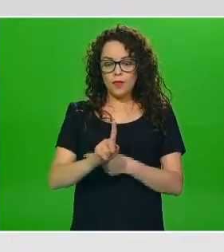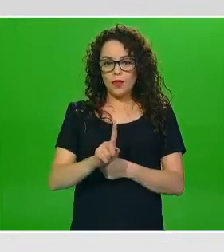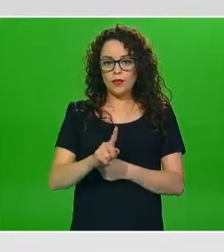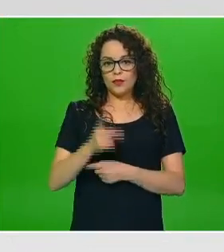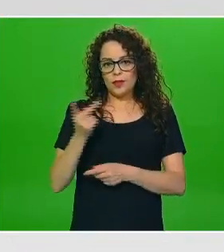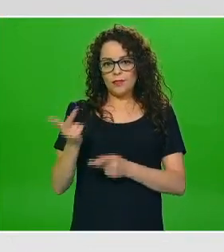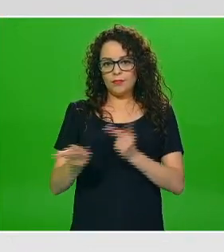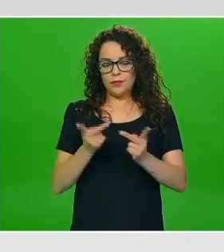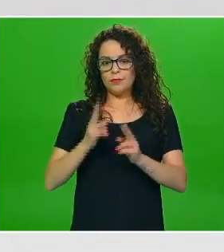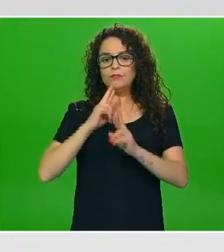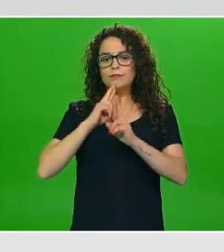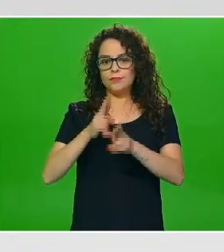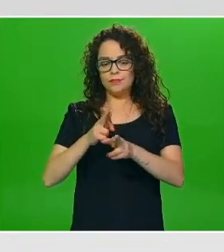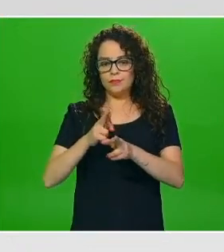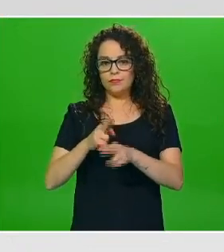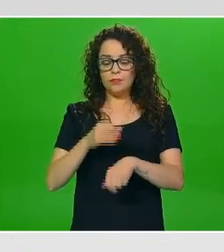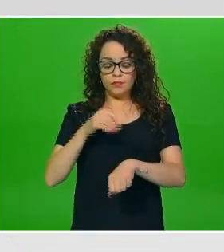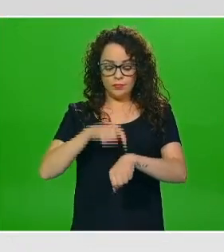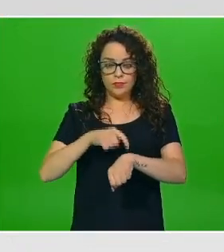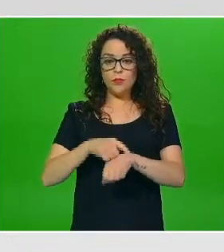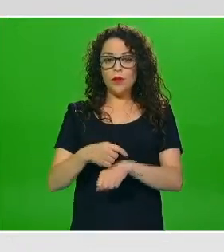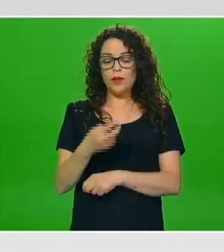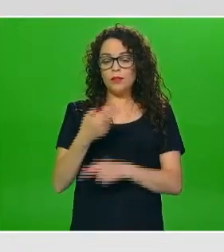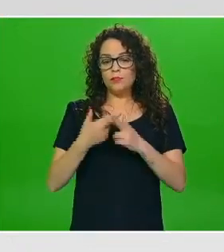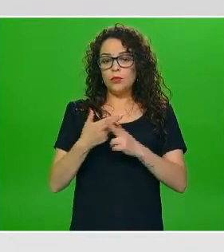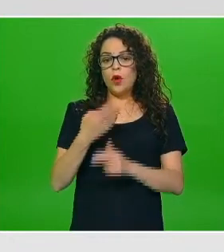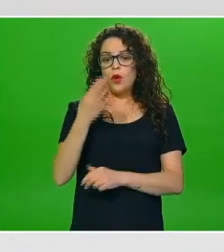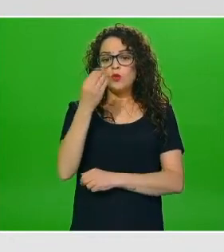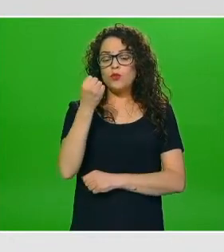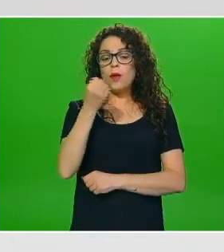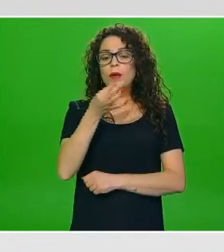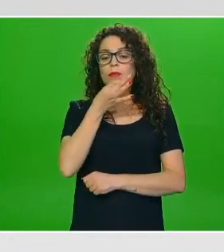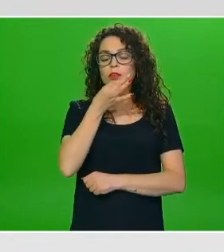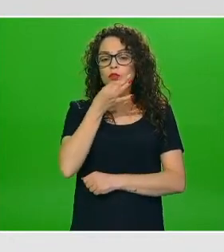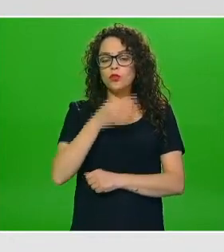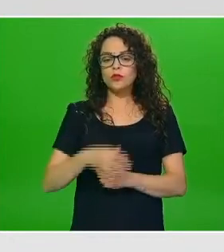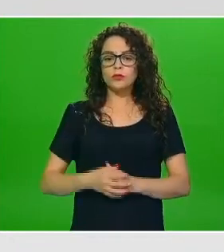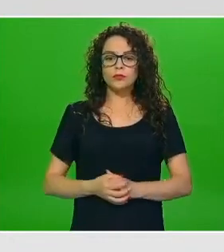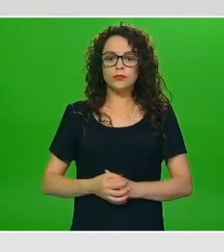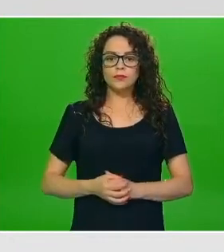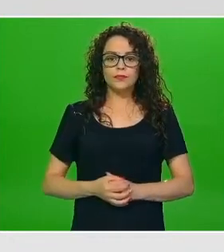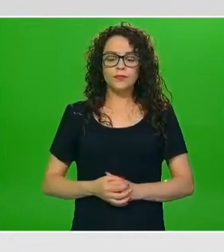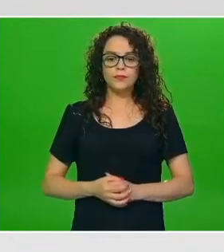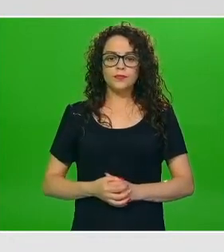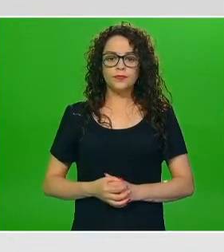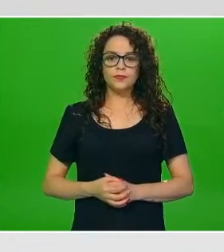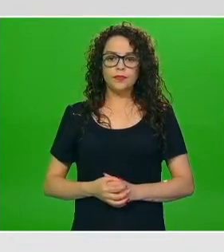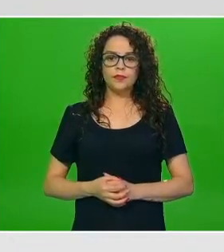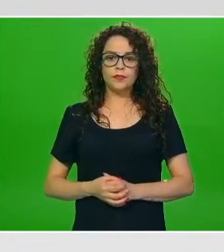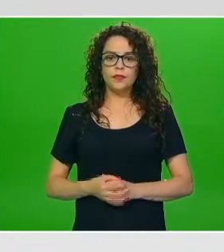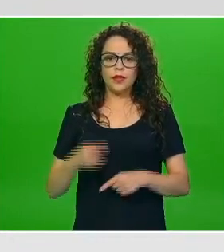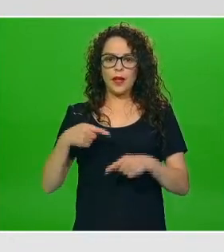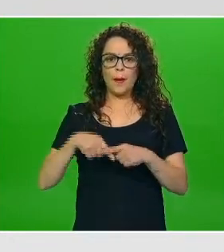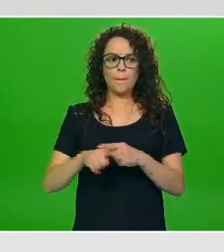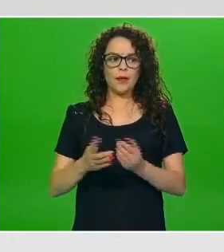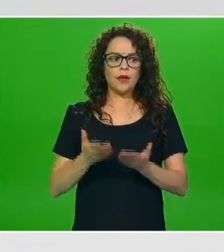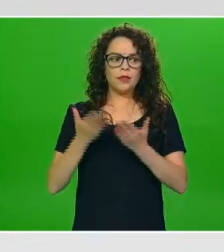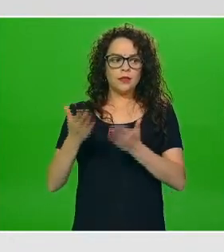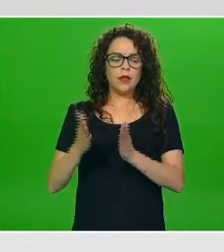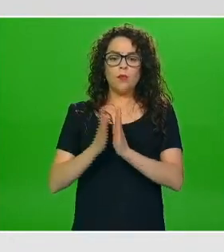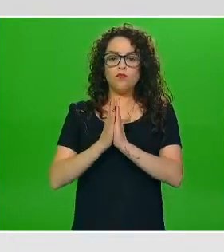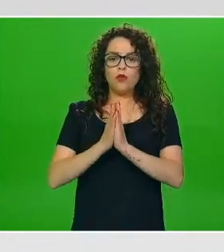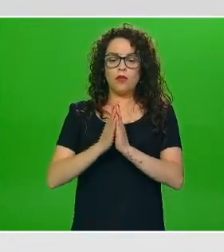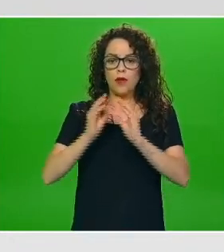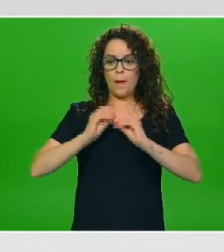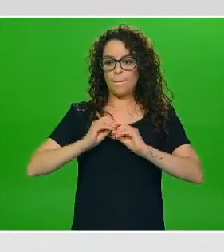minutos con los compañeros de prensa vamos a iniciar en el siguiente orden solicitándoles que prendan la cámara